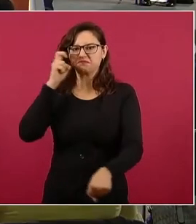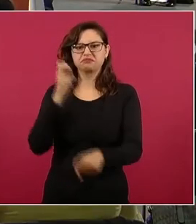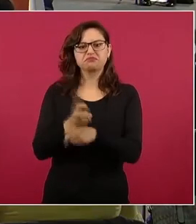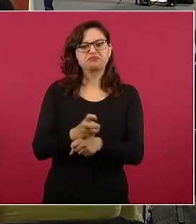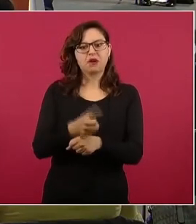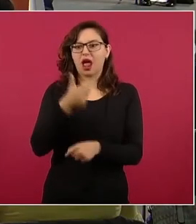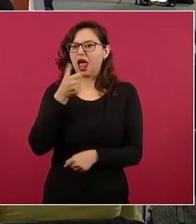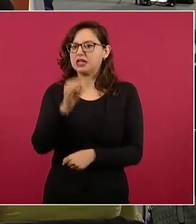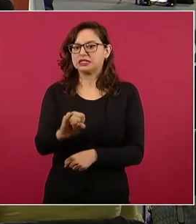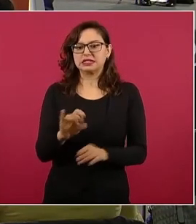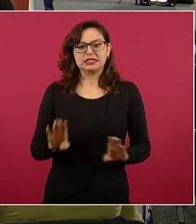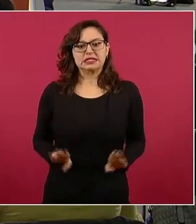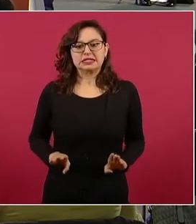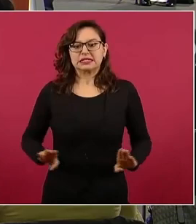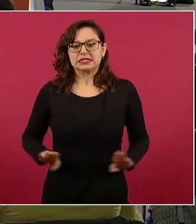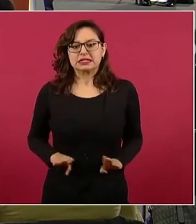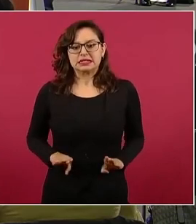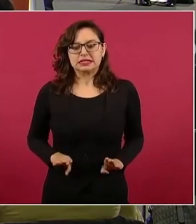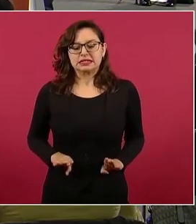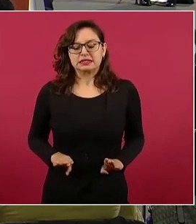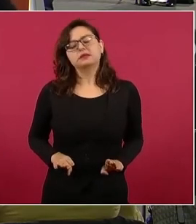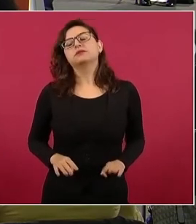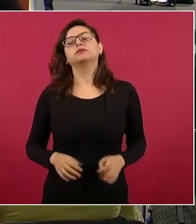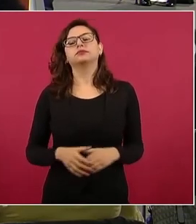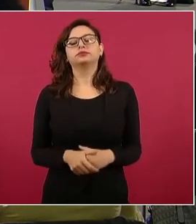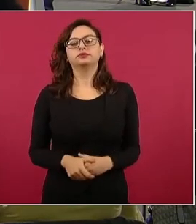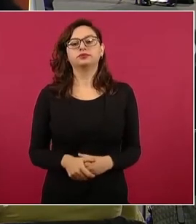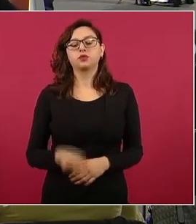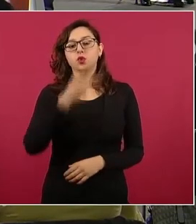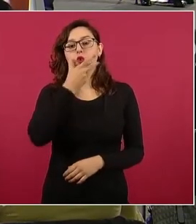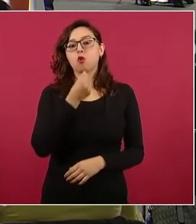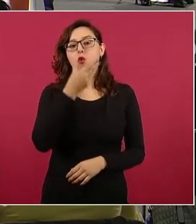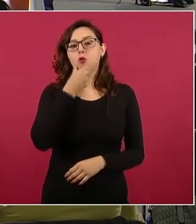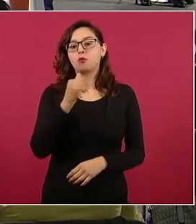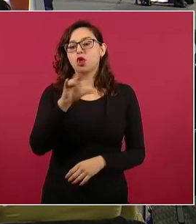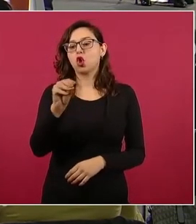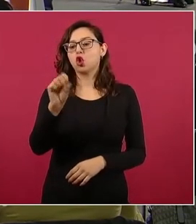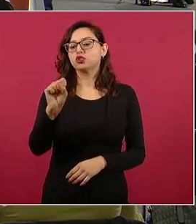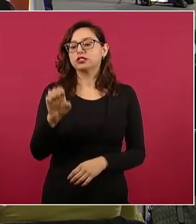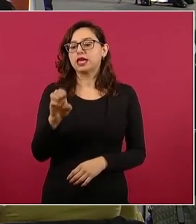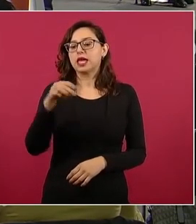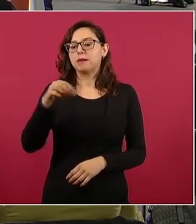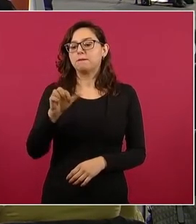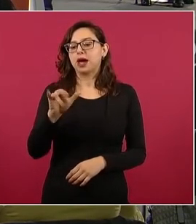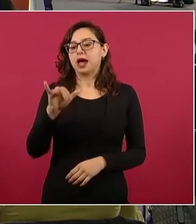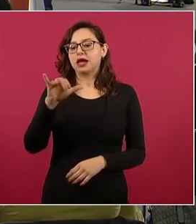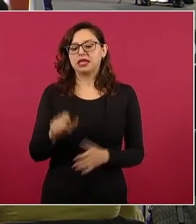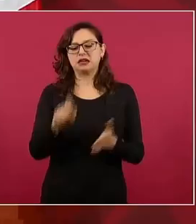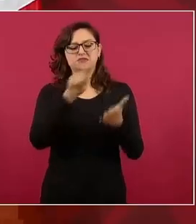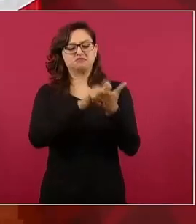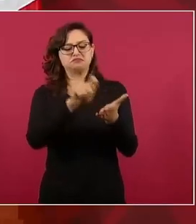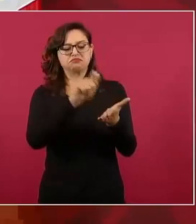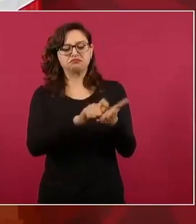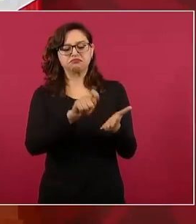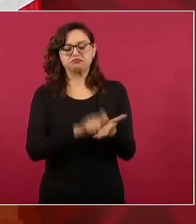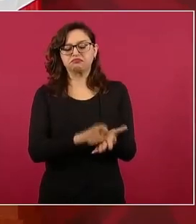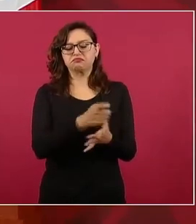el escritor José María Vargas Vila relataba